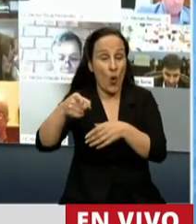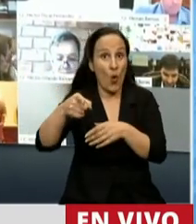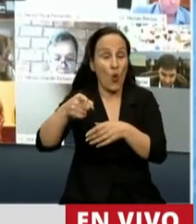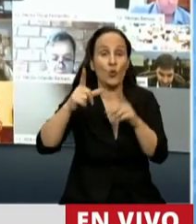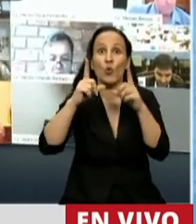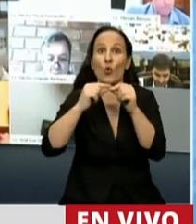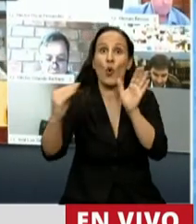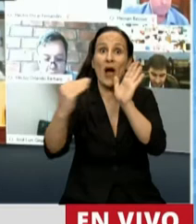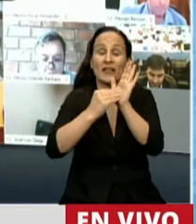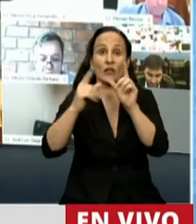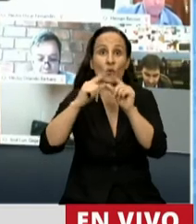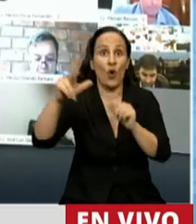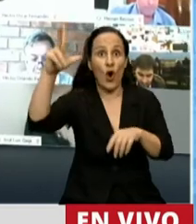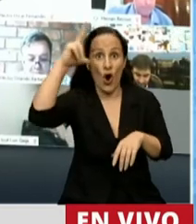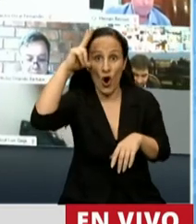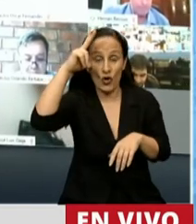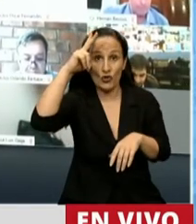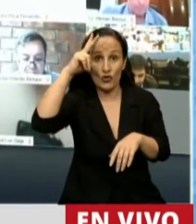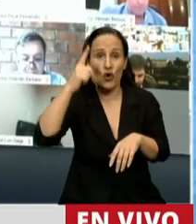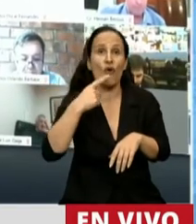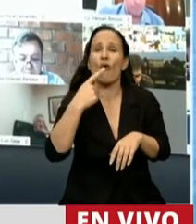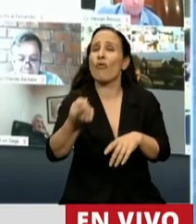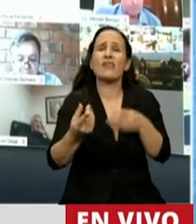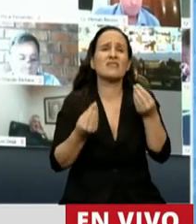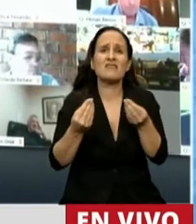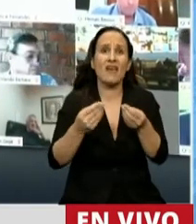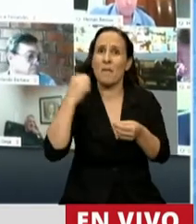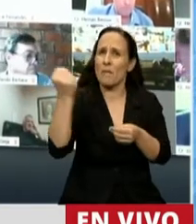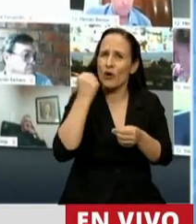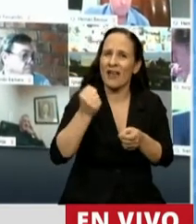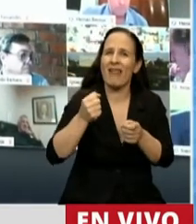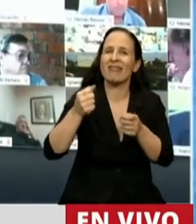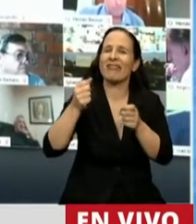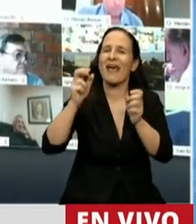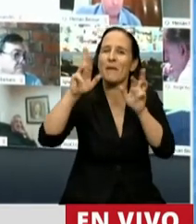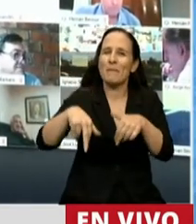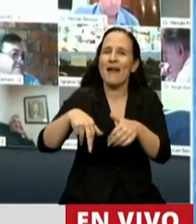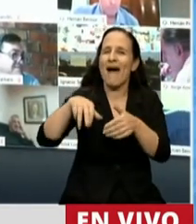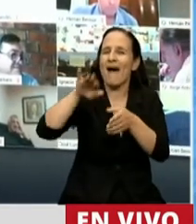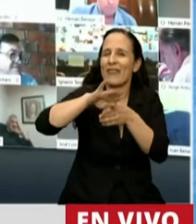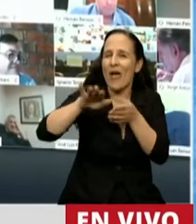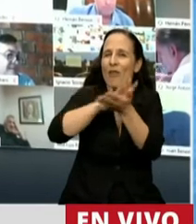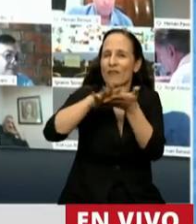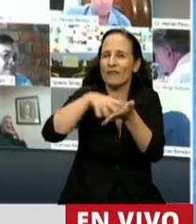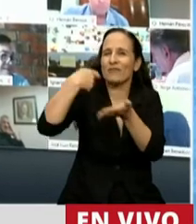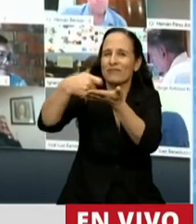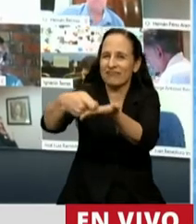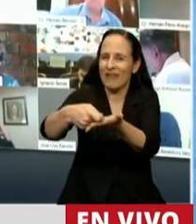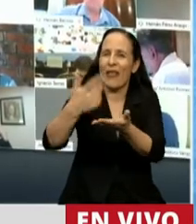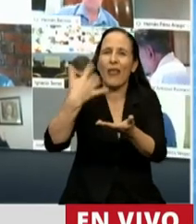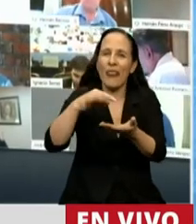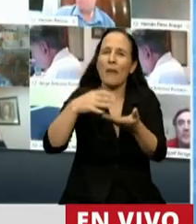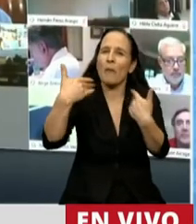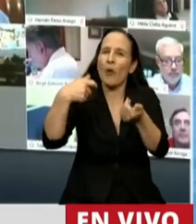por su artículo 8 el principio de sostenibilidad de las reestructuraciones de deudas soberanas,